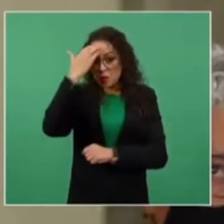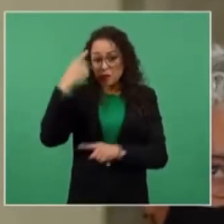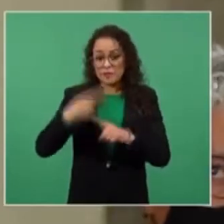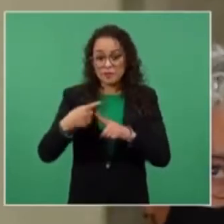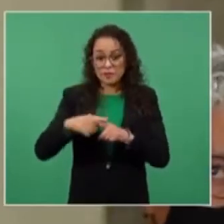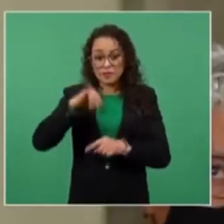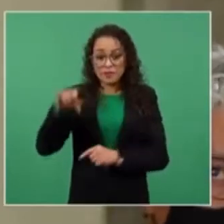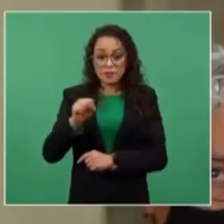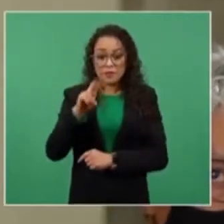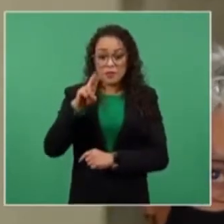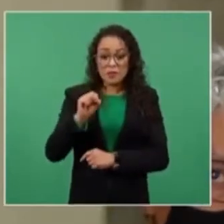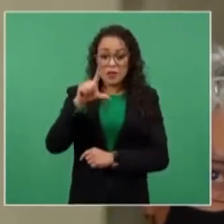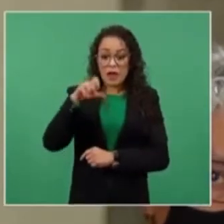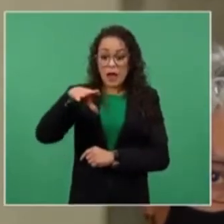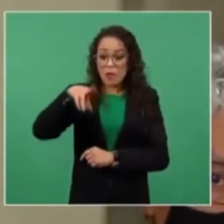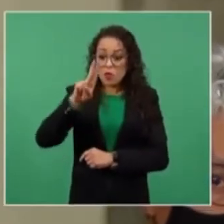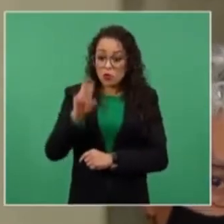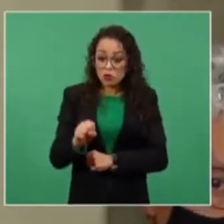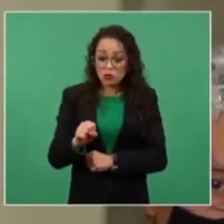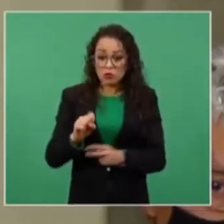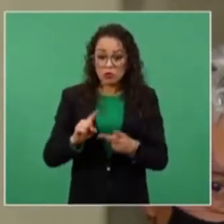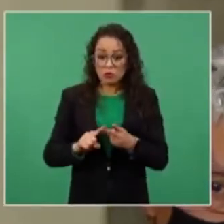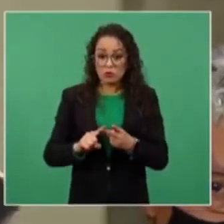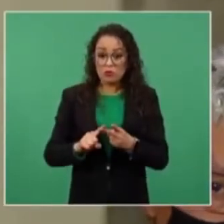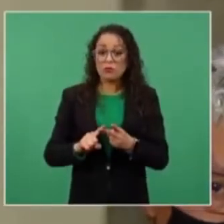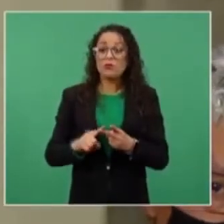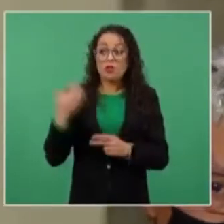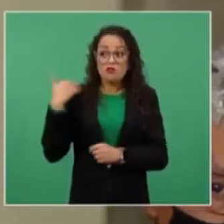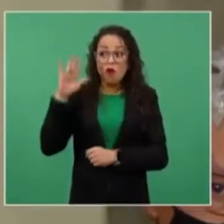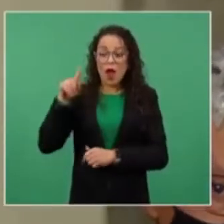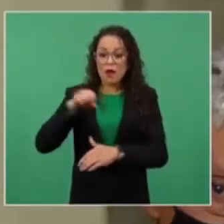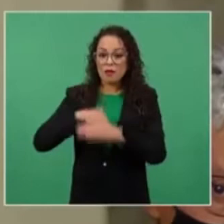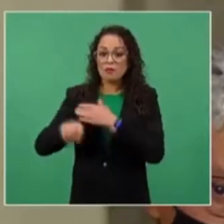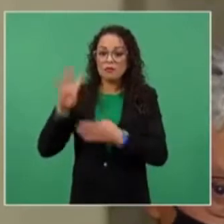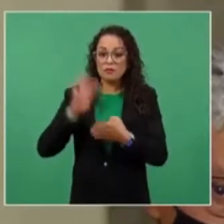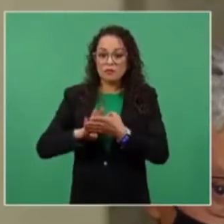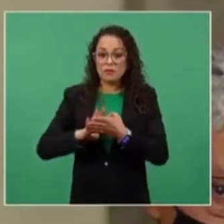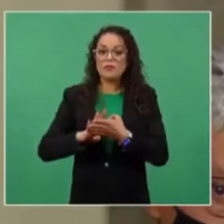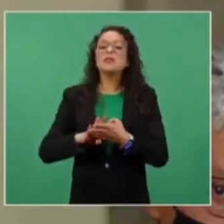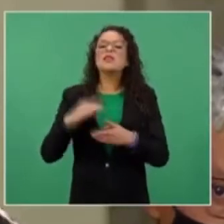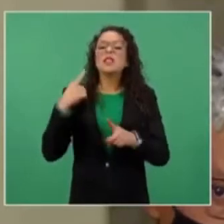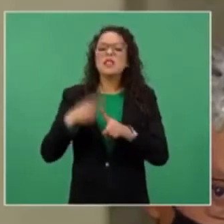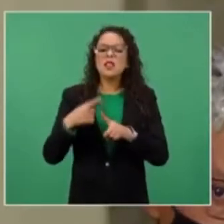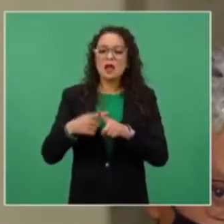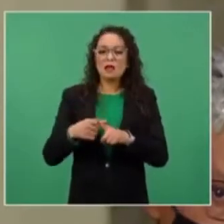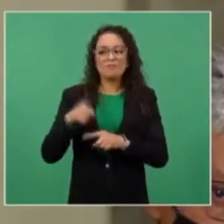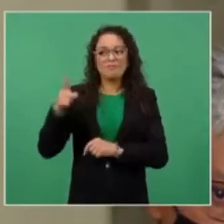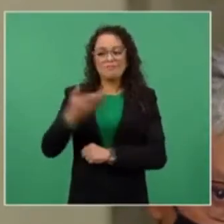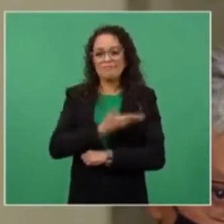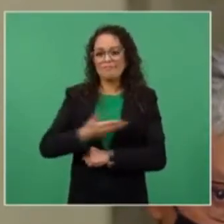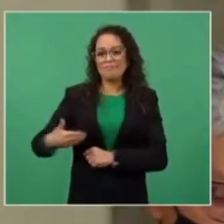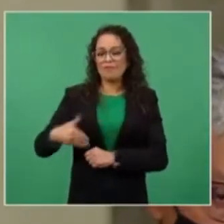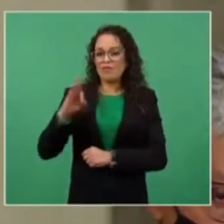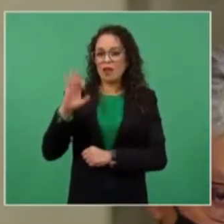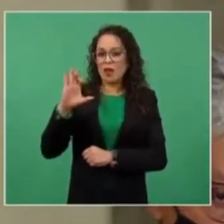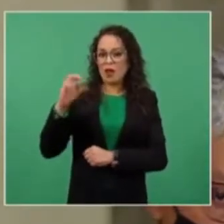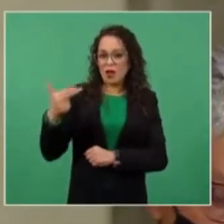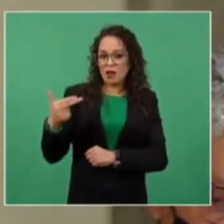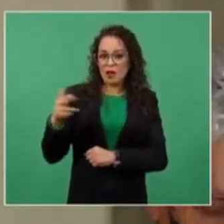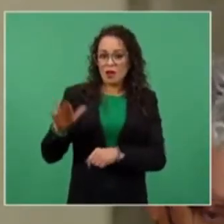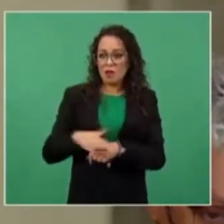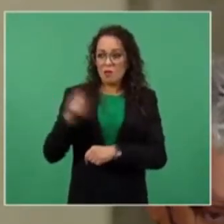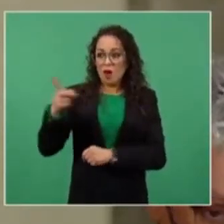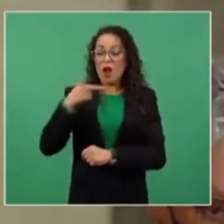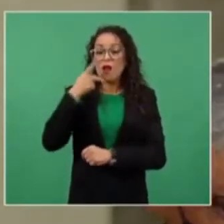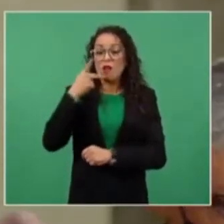Jesús Lemus, quien fue preso gracias a Felipe Calderón, porque él sacó a la luz la relación que había